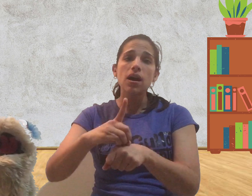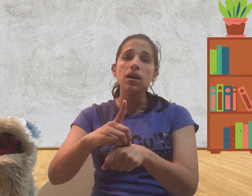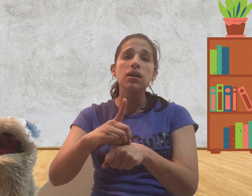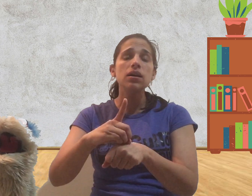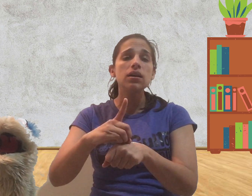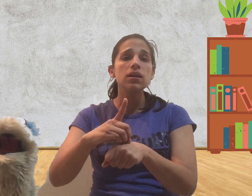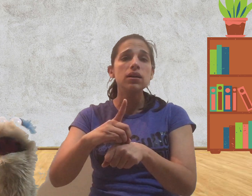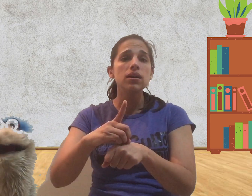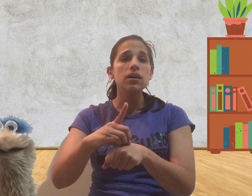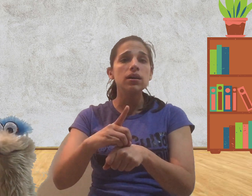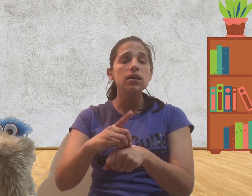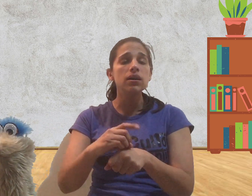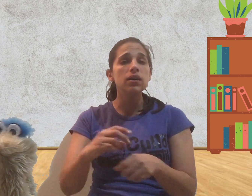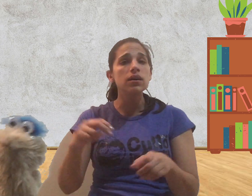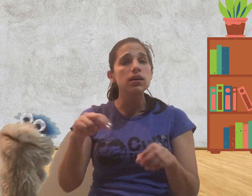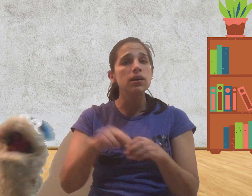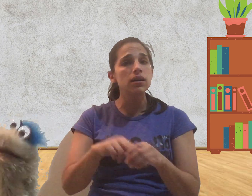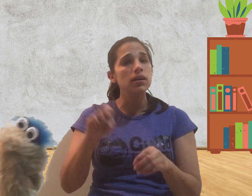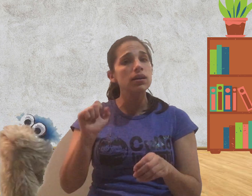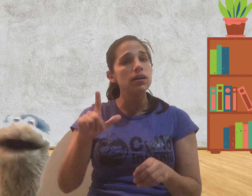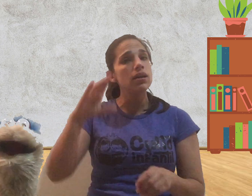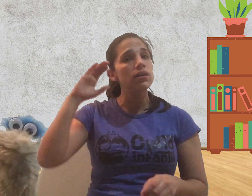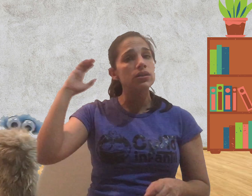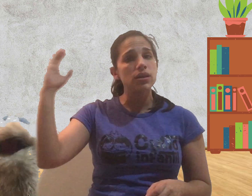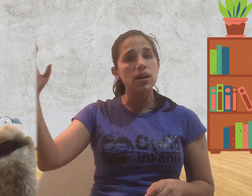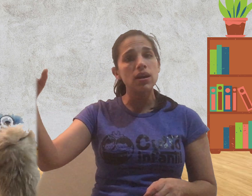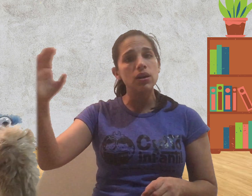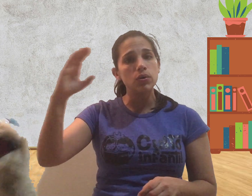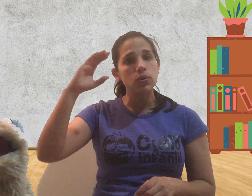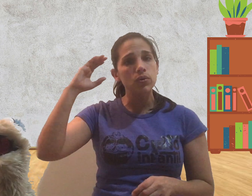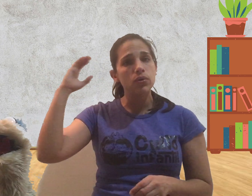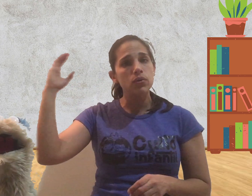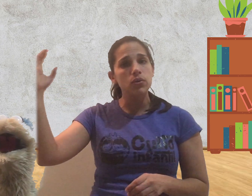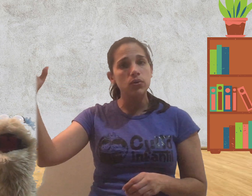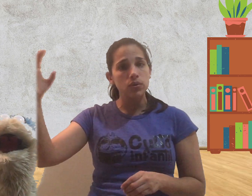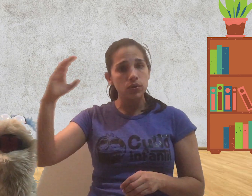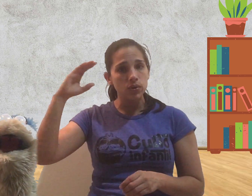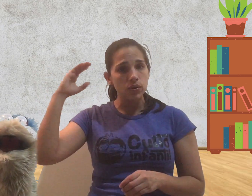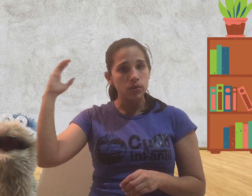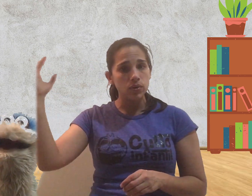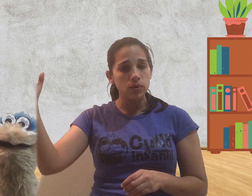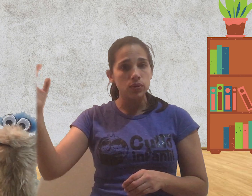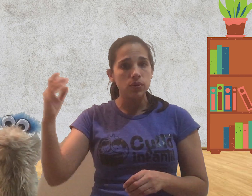los hermanos,